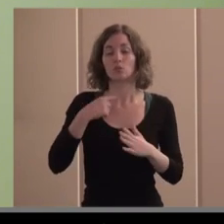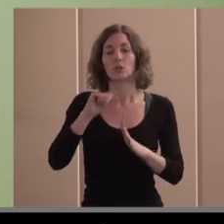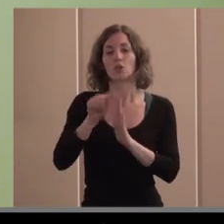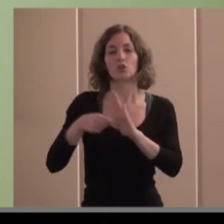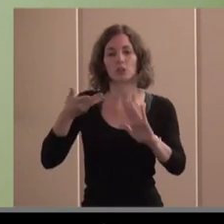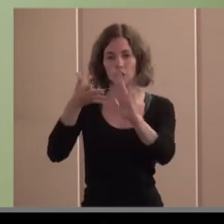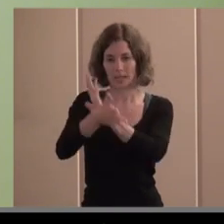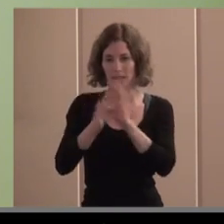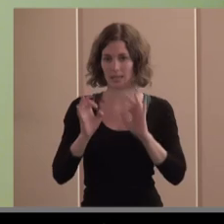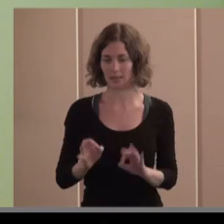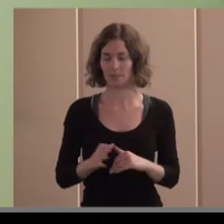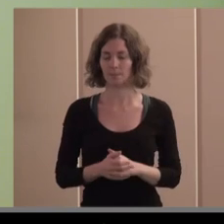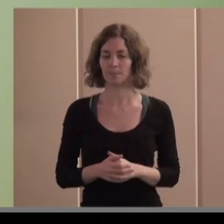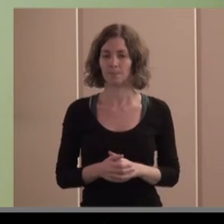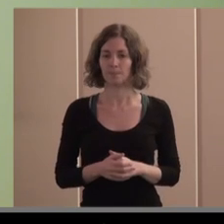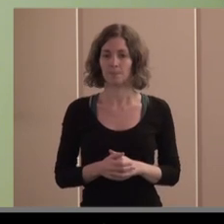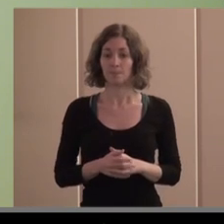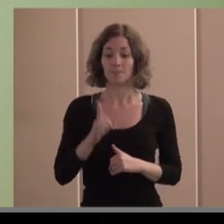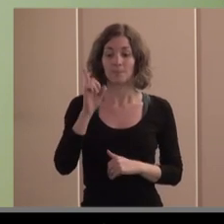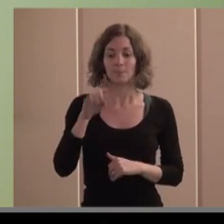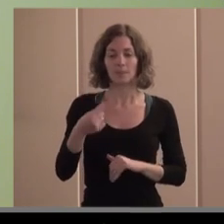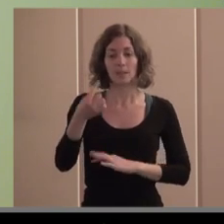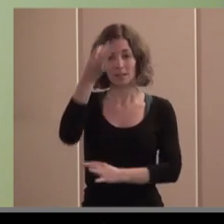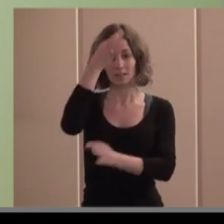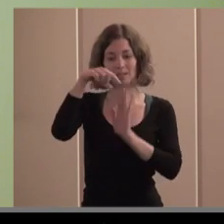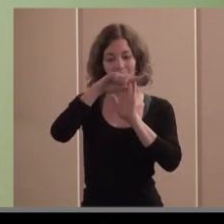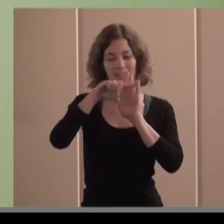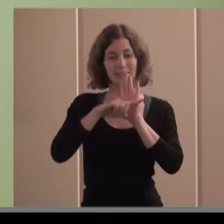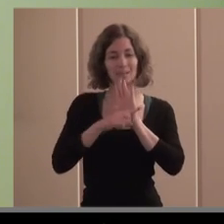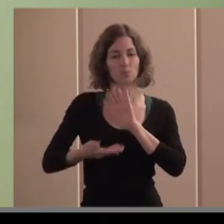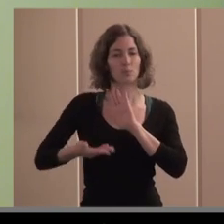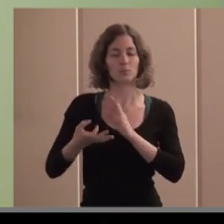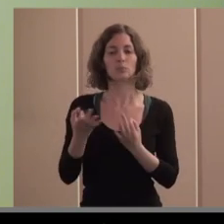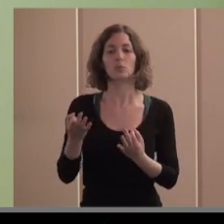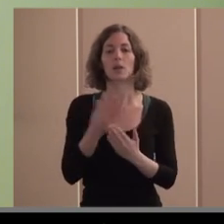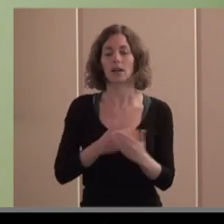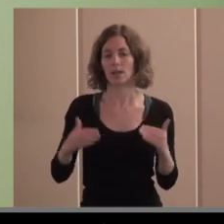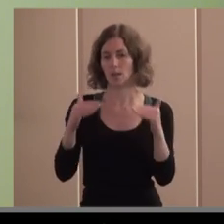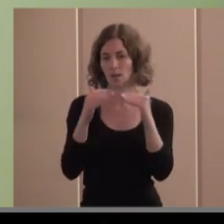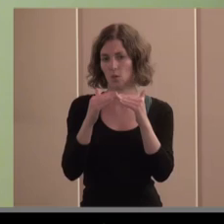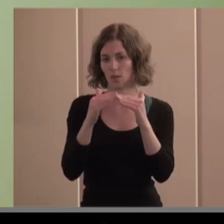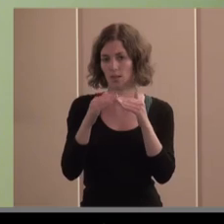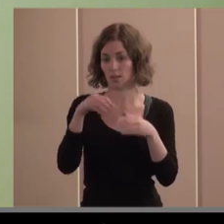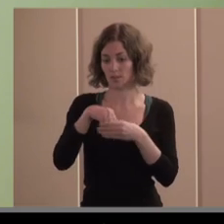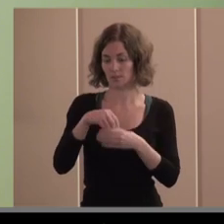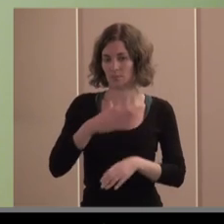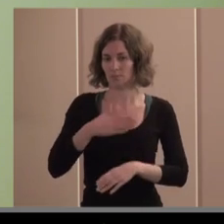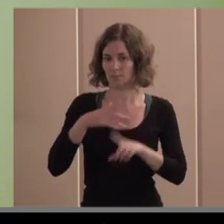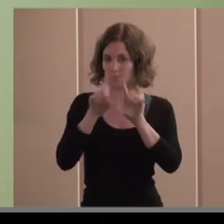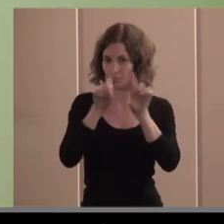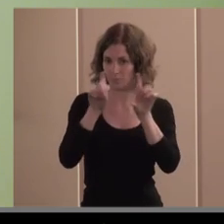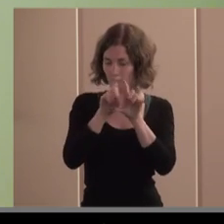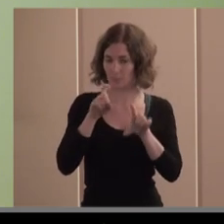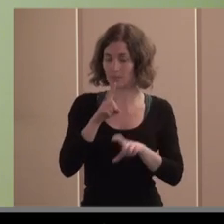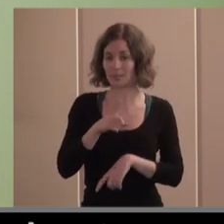indefinidos la igualdad es uno de los criterios importantes en nuestras empresas al igual que lo es